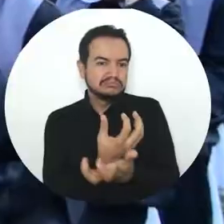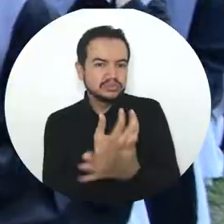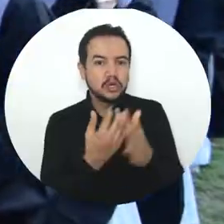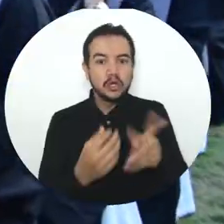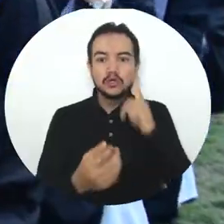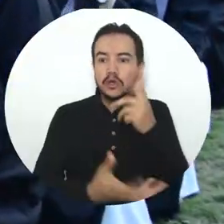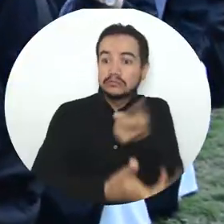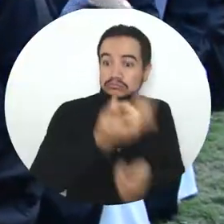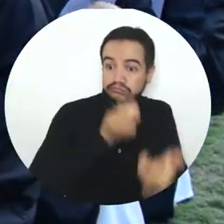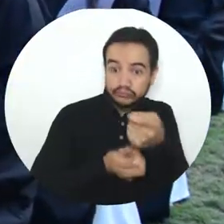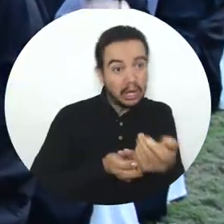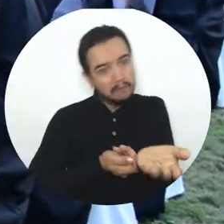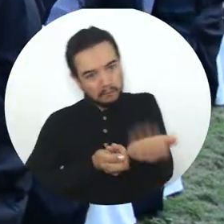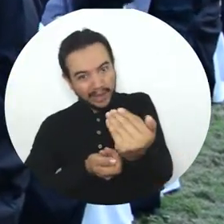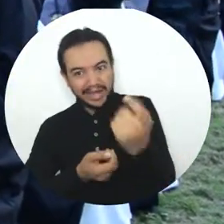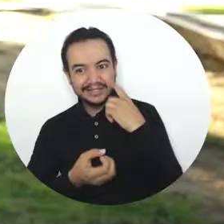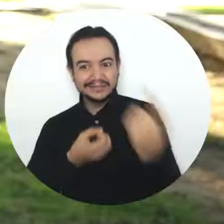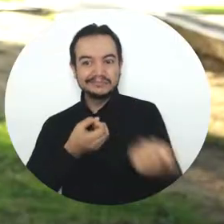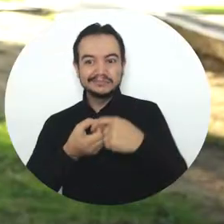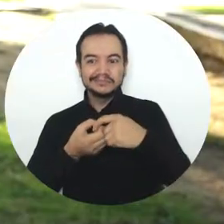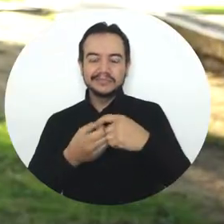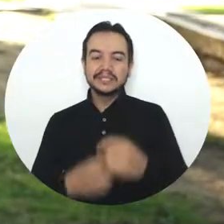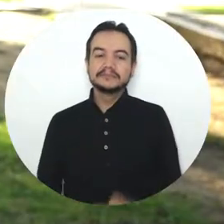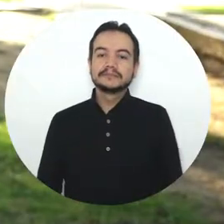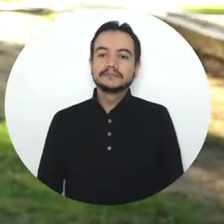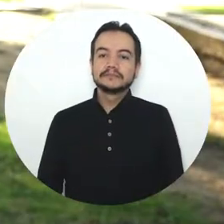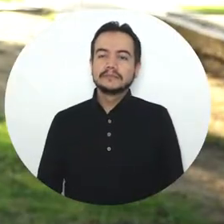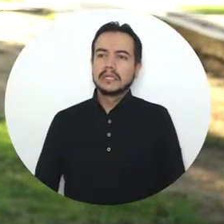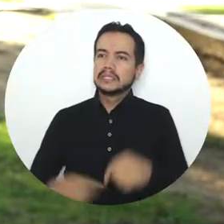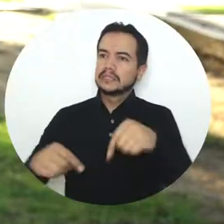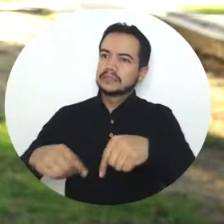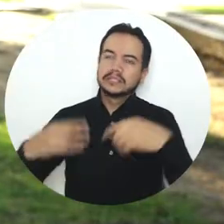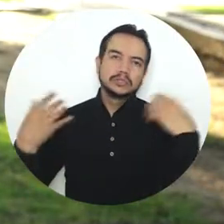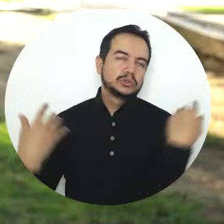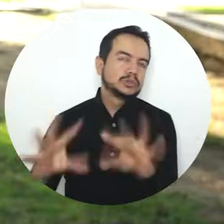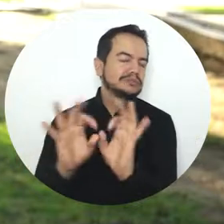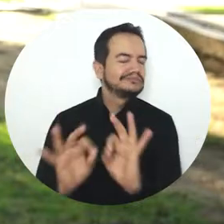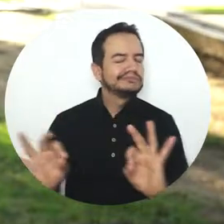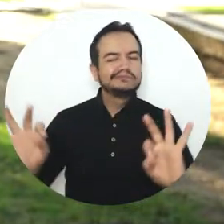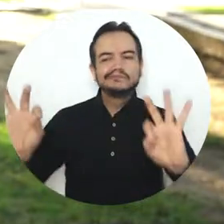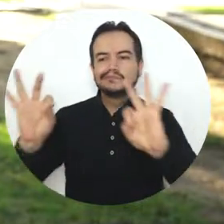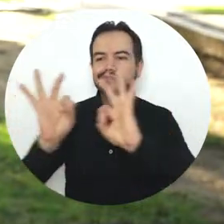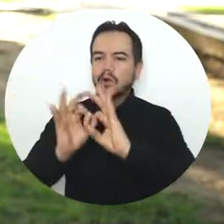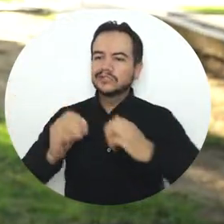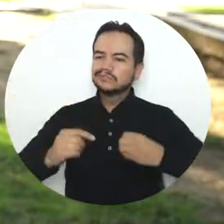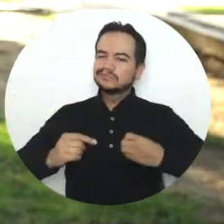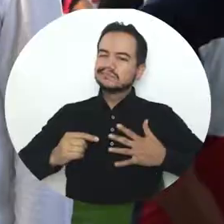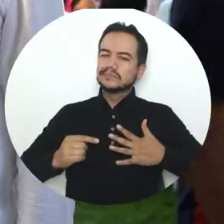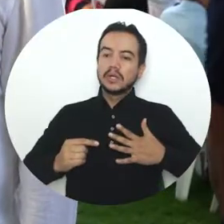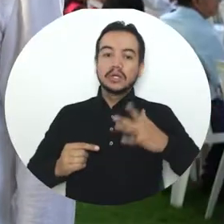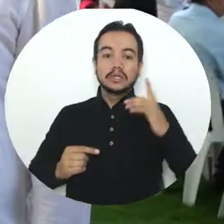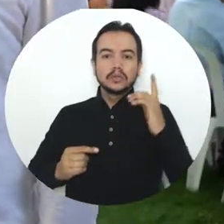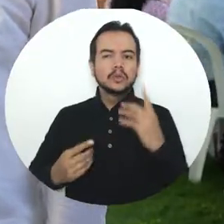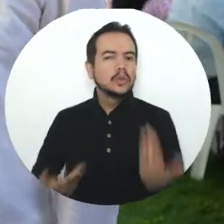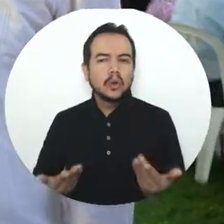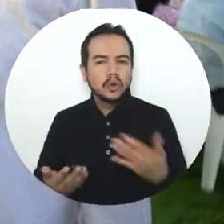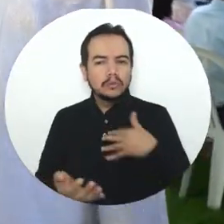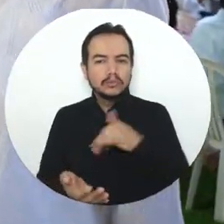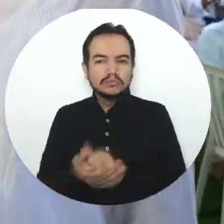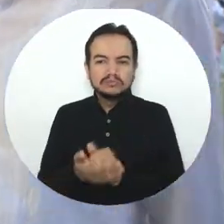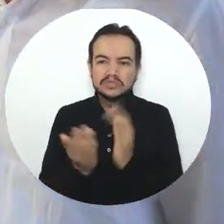pesqueros se vinculen con la universidad. Es una gran oportunidad para las personas que trabajamos, se hizo